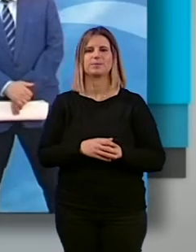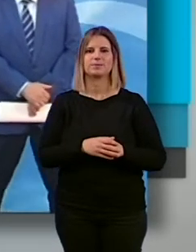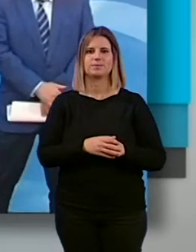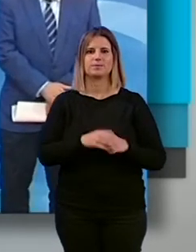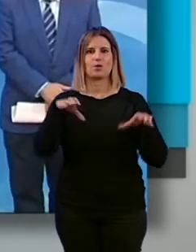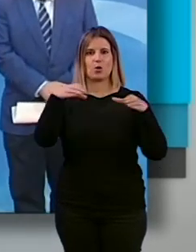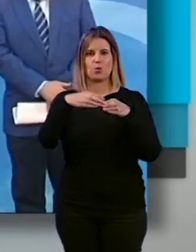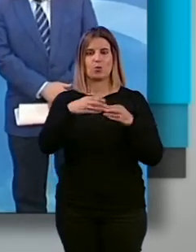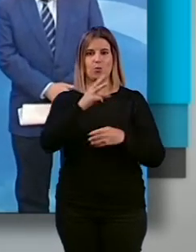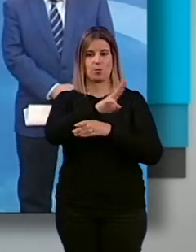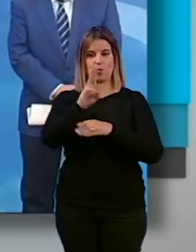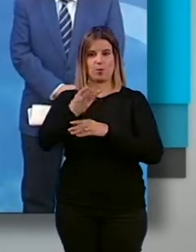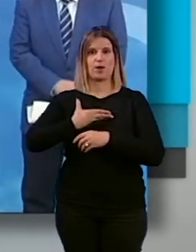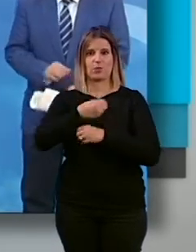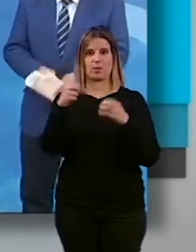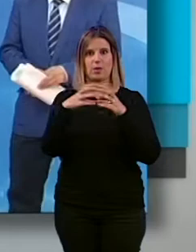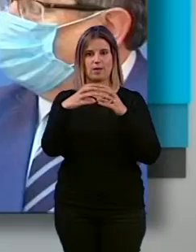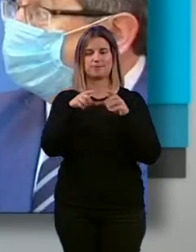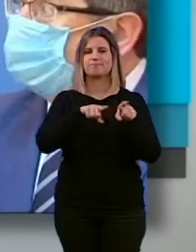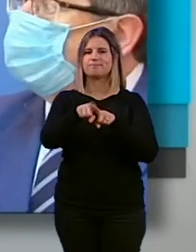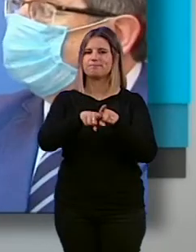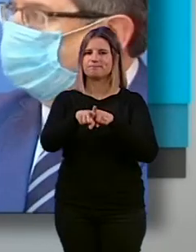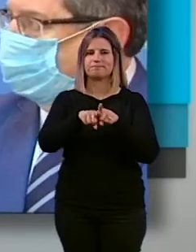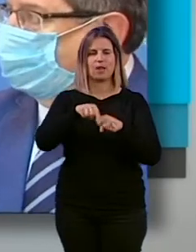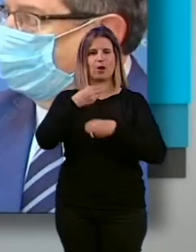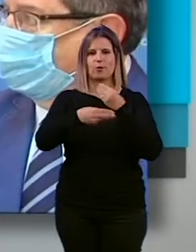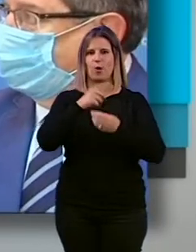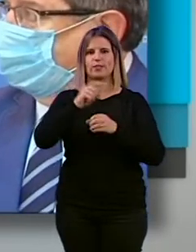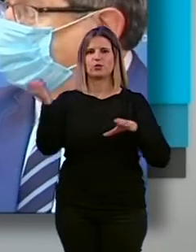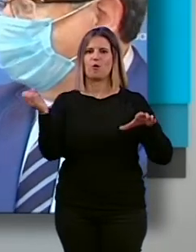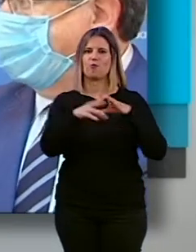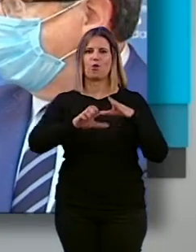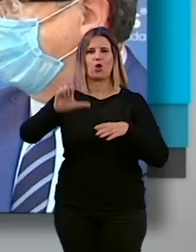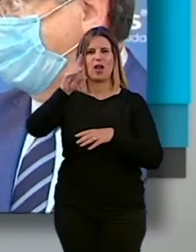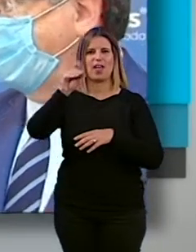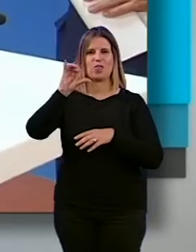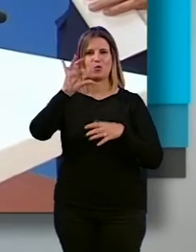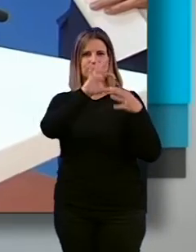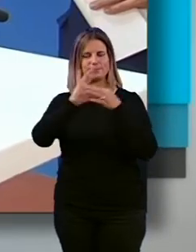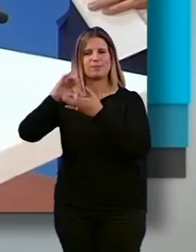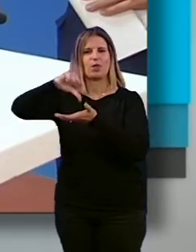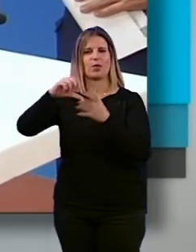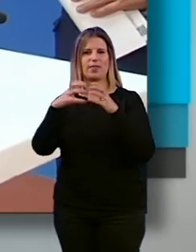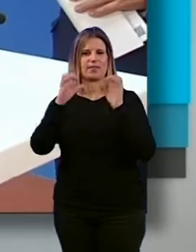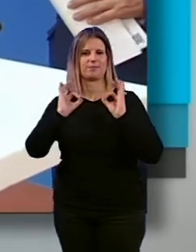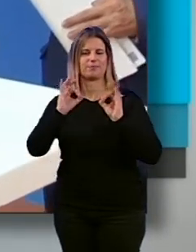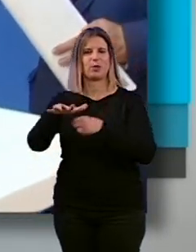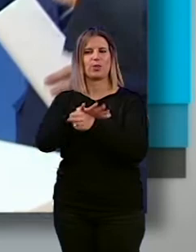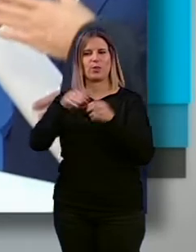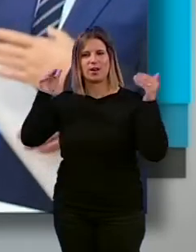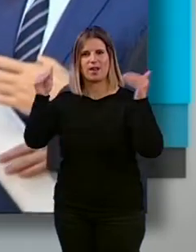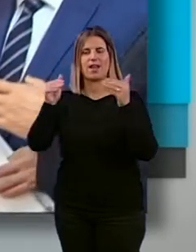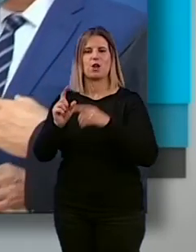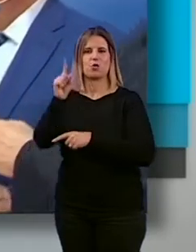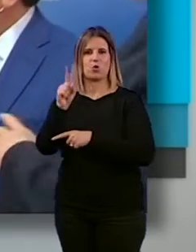El Grupo Municipal Popular del Ayuntamiento de Granada ha criticado la no ejecución de los fondos EDUCI vinculados a la ciudad de Granada y concretamente al Distrito Norte. Un